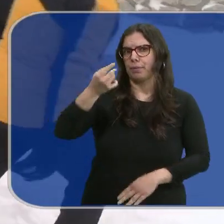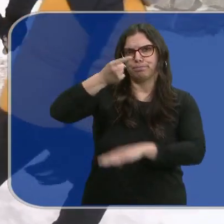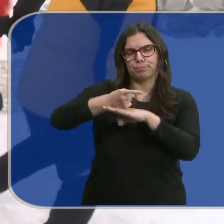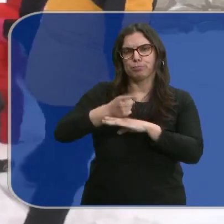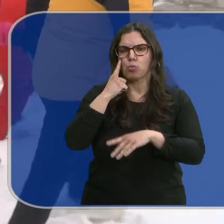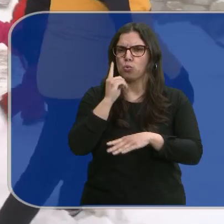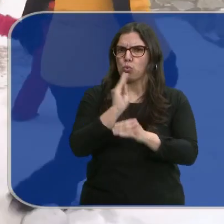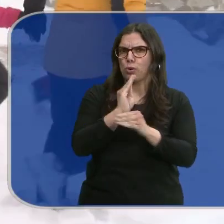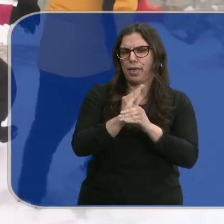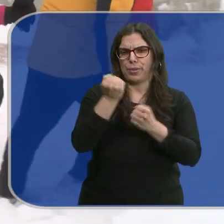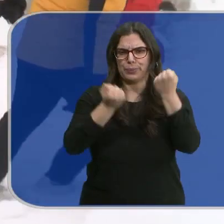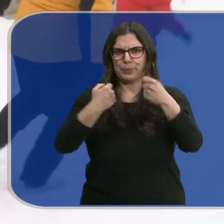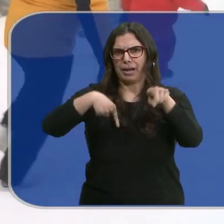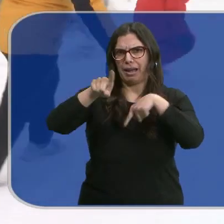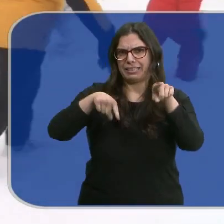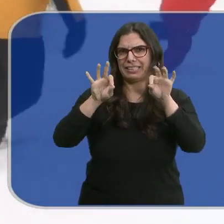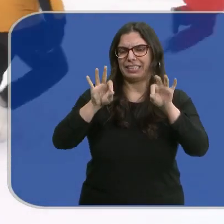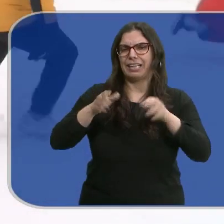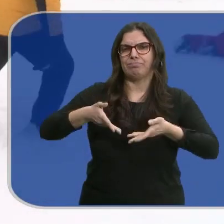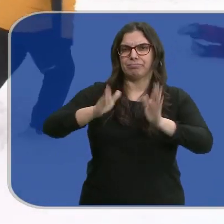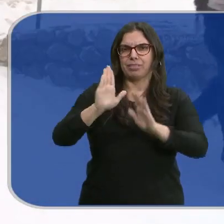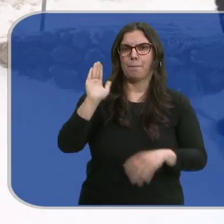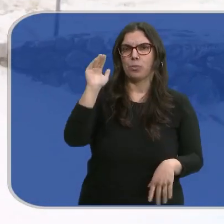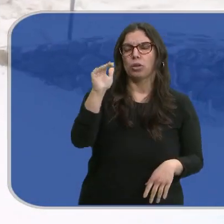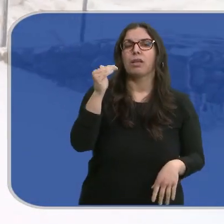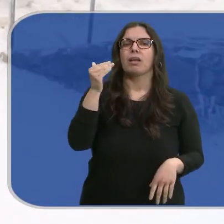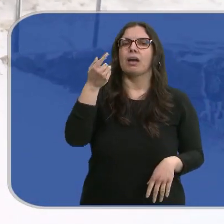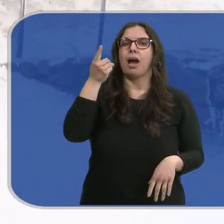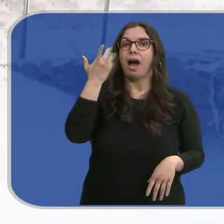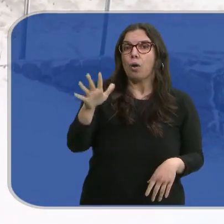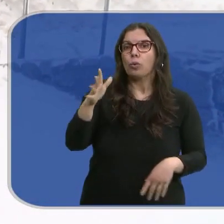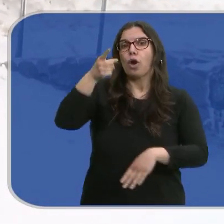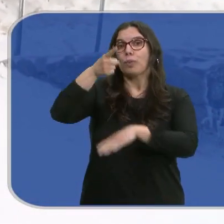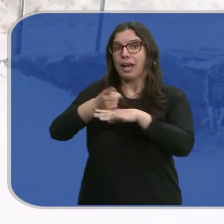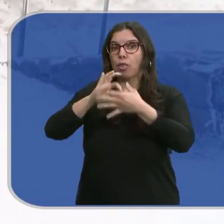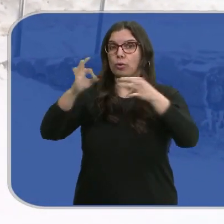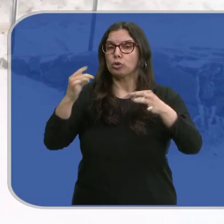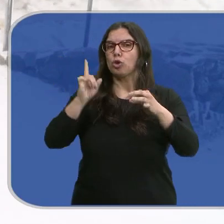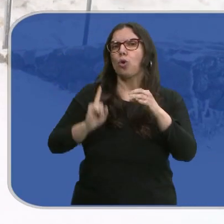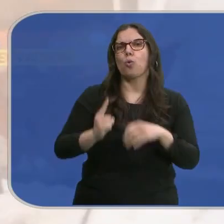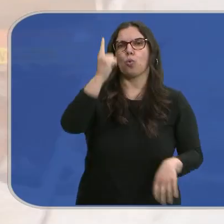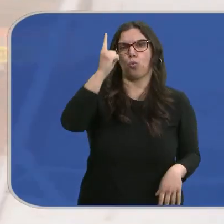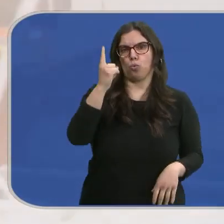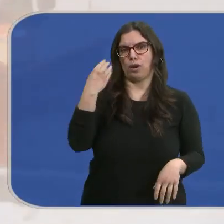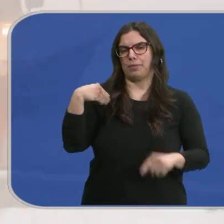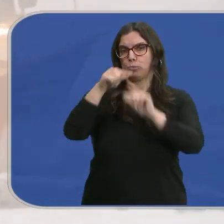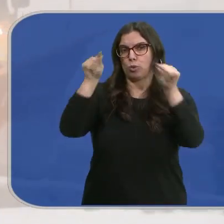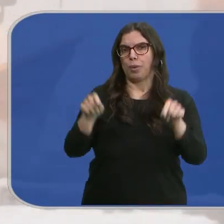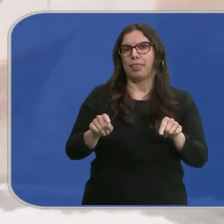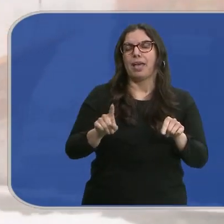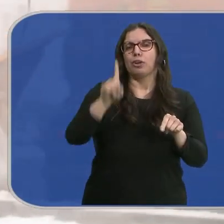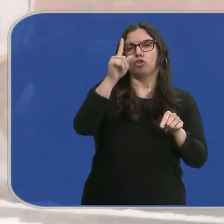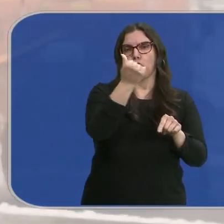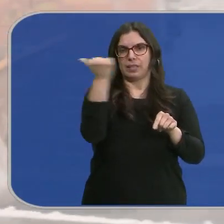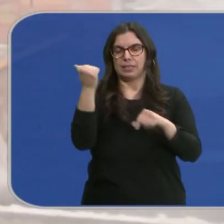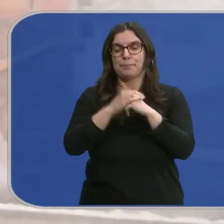con precaución por las carreteras de montaña, aunque solo son necesarias las cadenas en una situada al nordeste de la provincia.